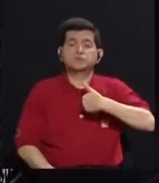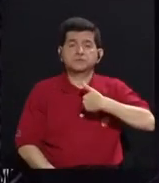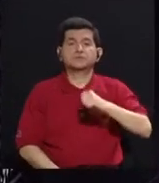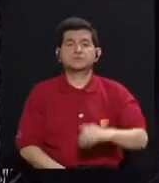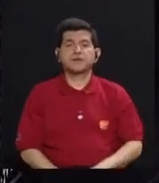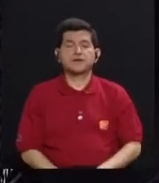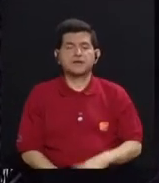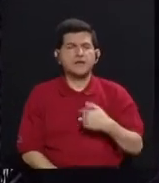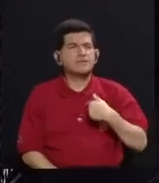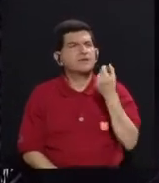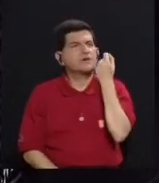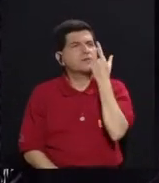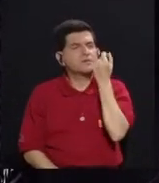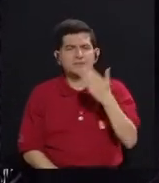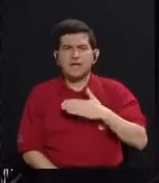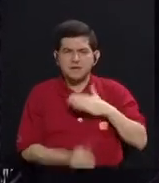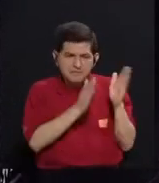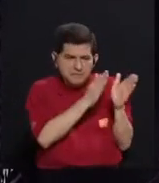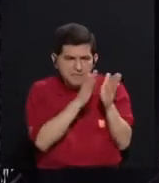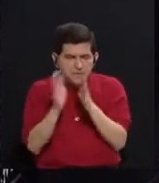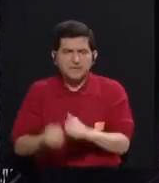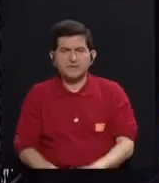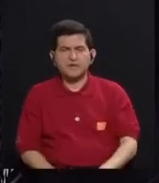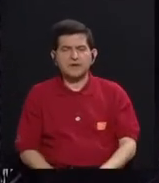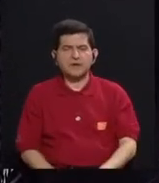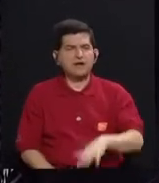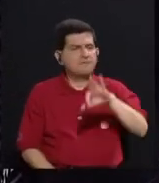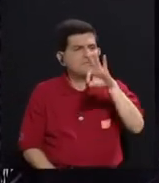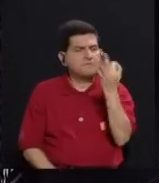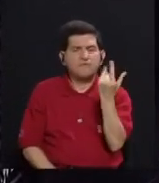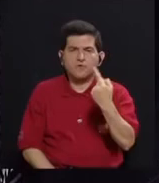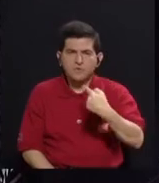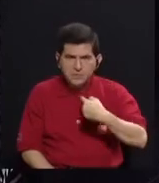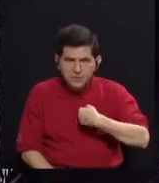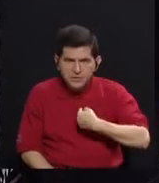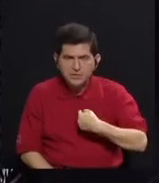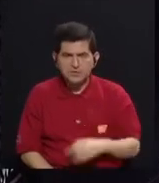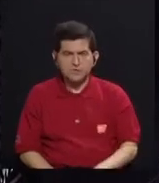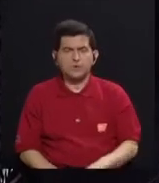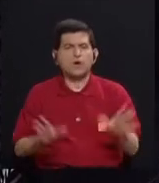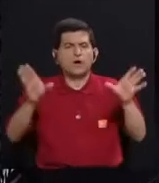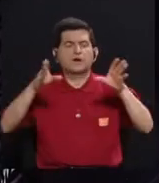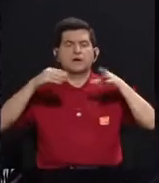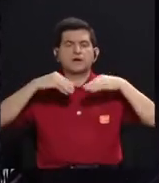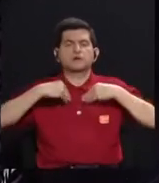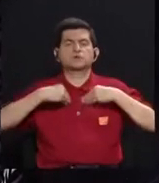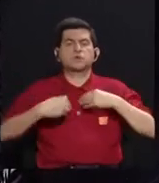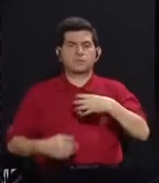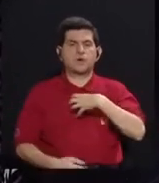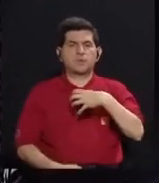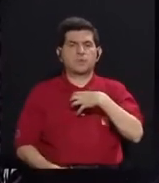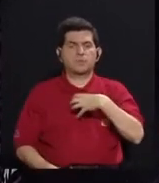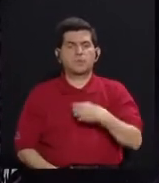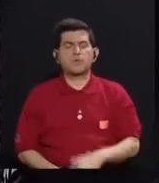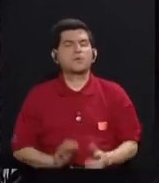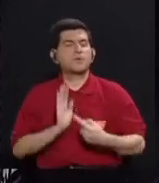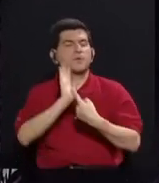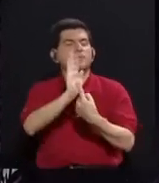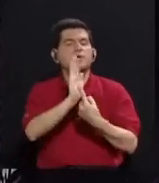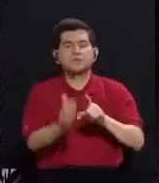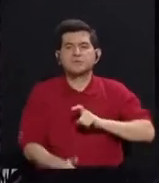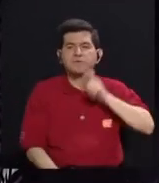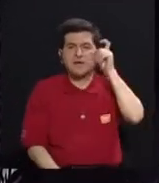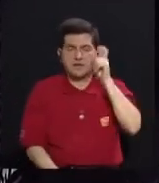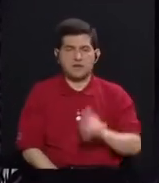de entender mi formación, de entender la manera en que yo asumo mi propio performance de género,